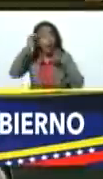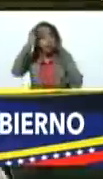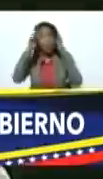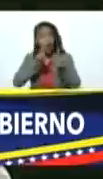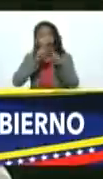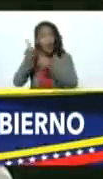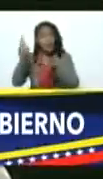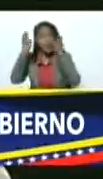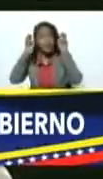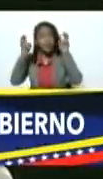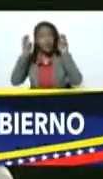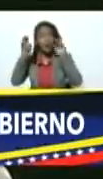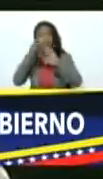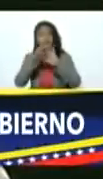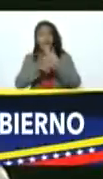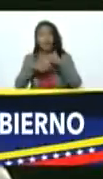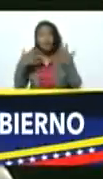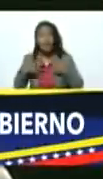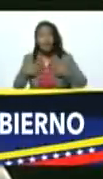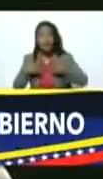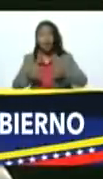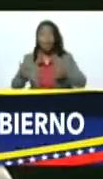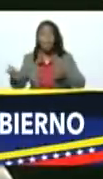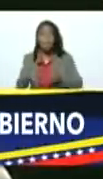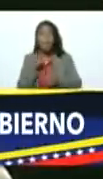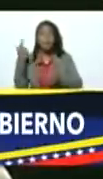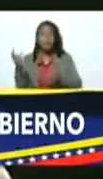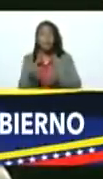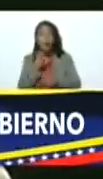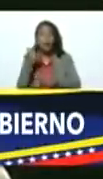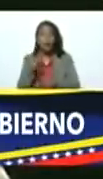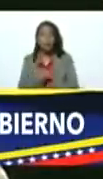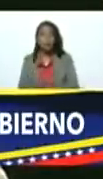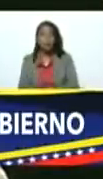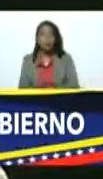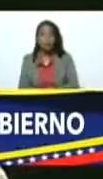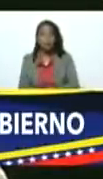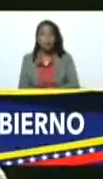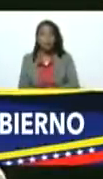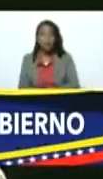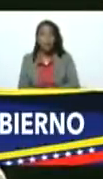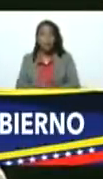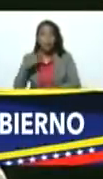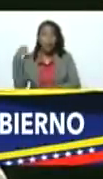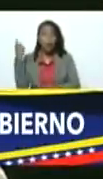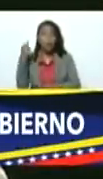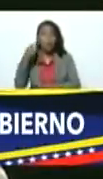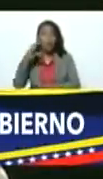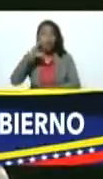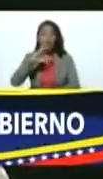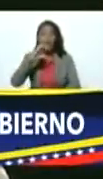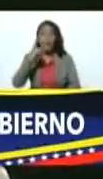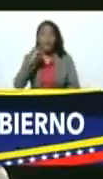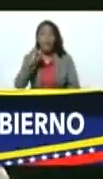ese tema a nivel de la salud primaria de los ambulatorios de los CDI